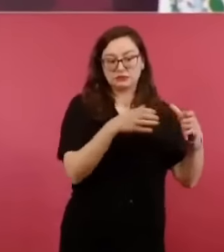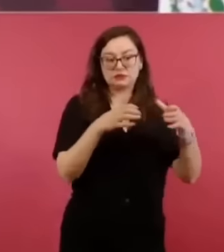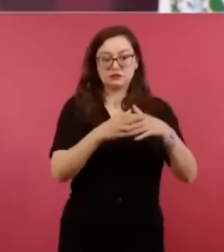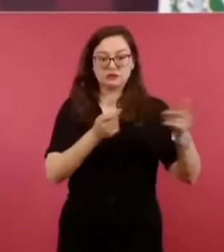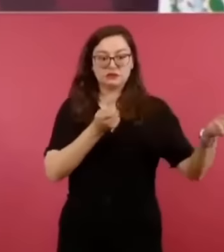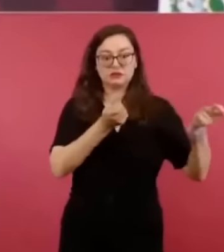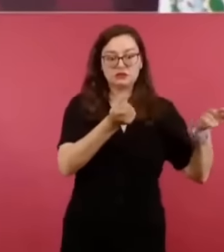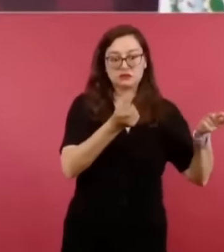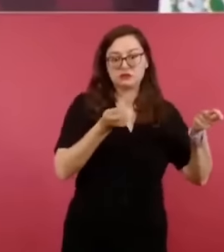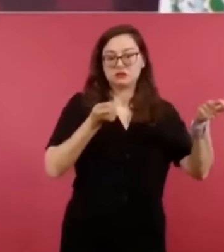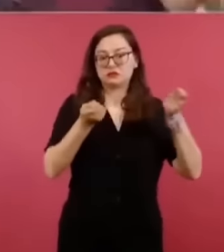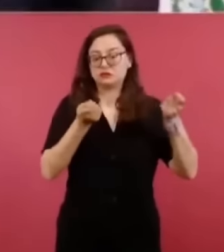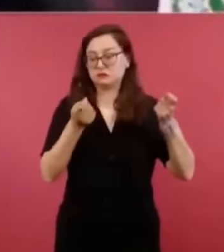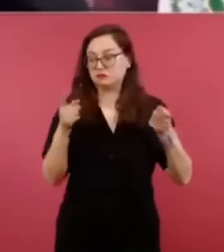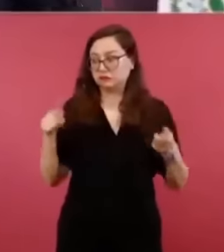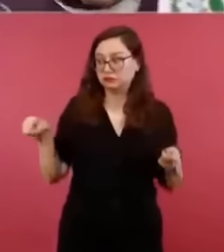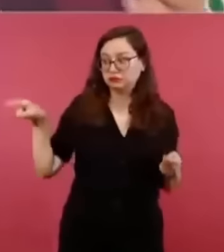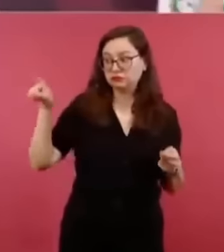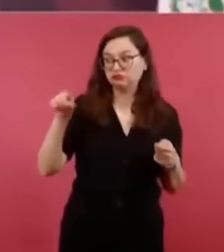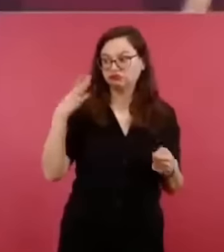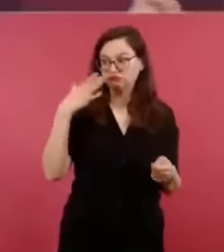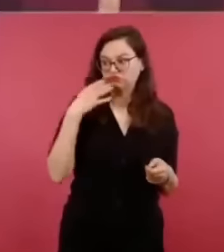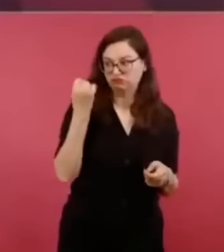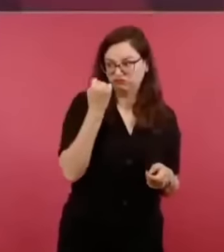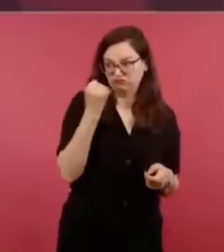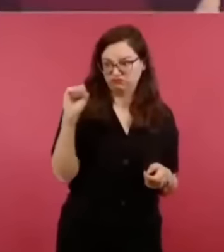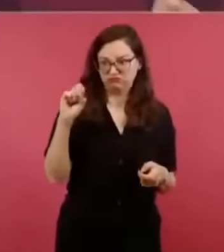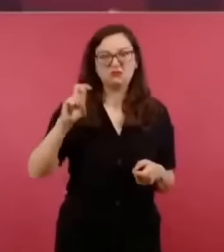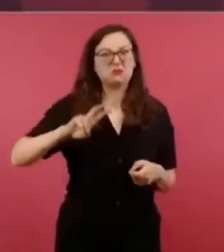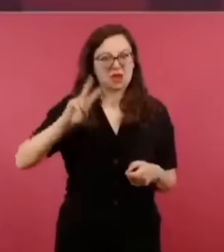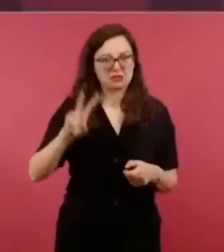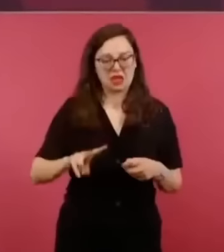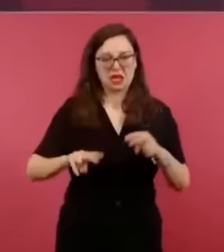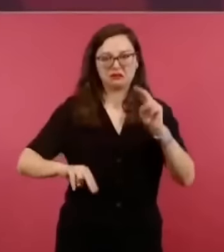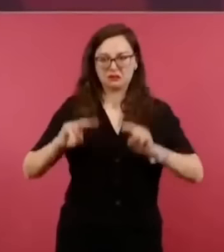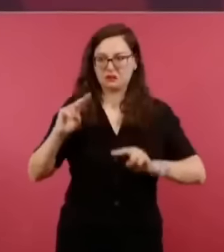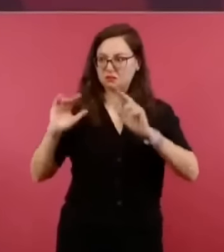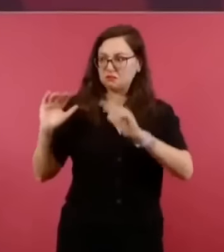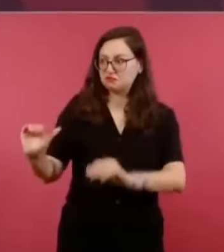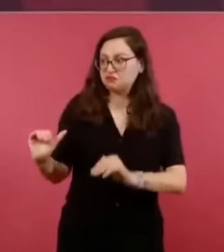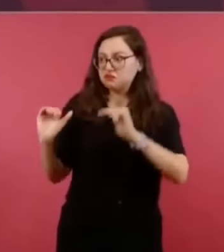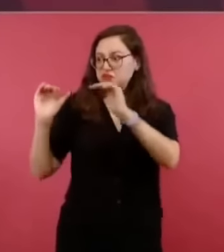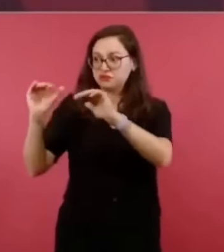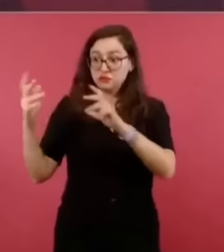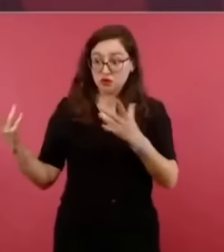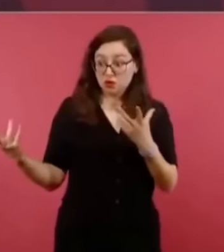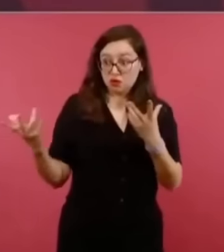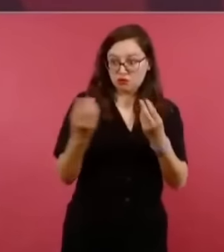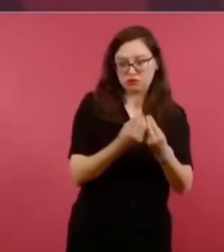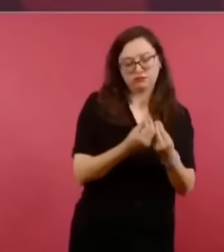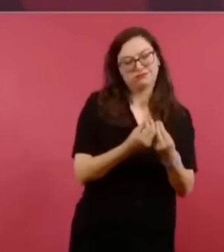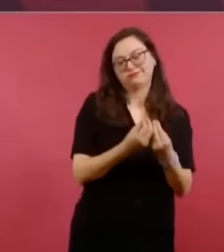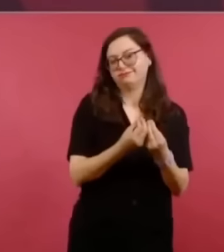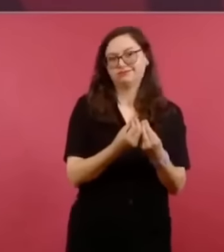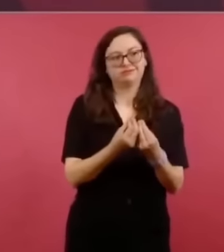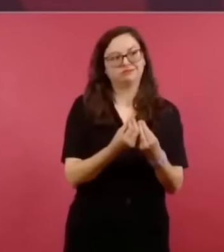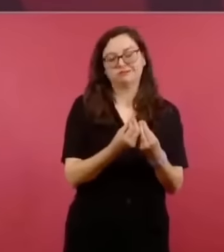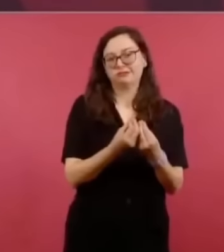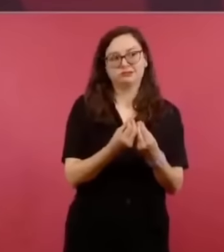que eran los que conducían,